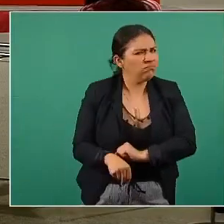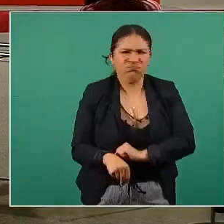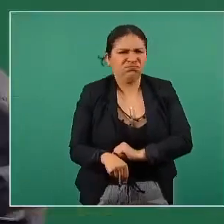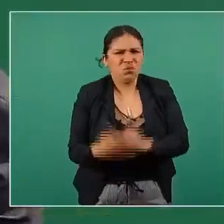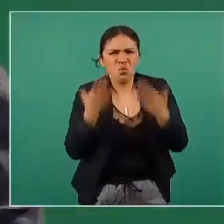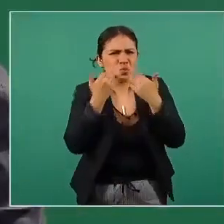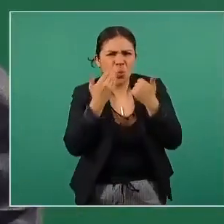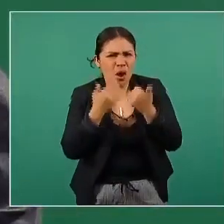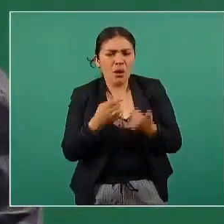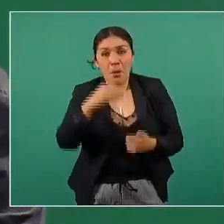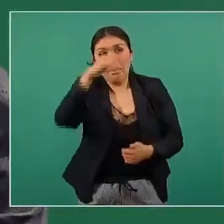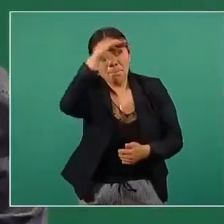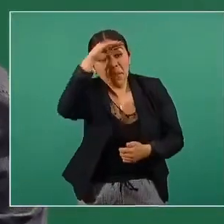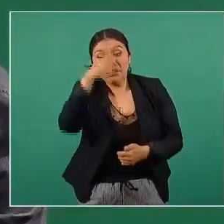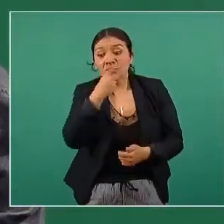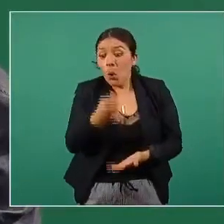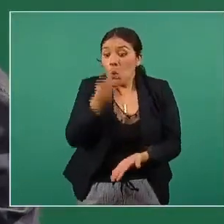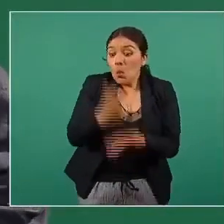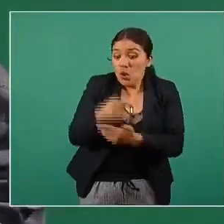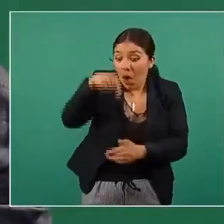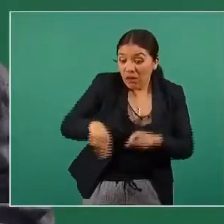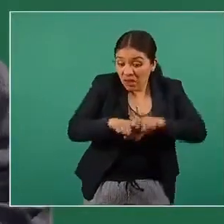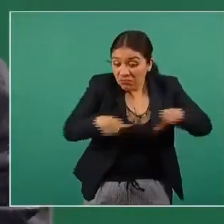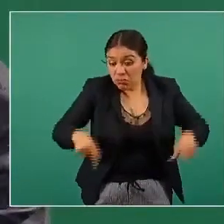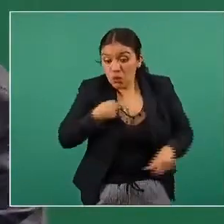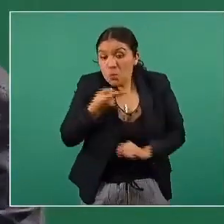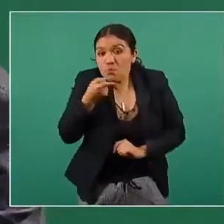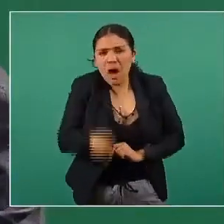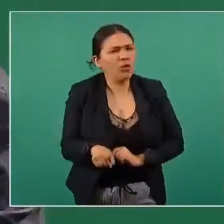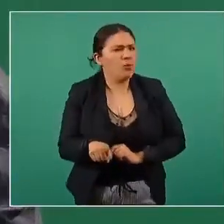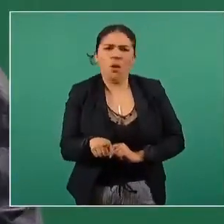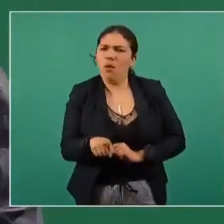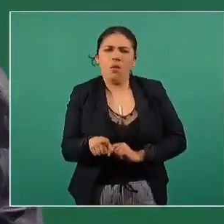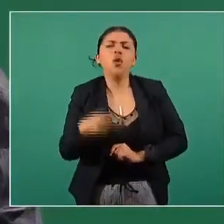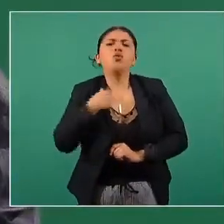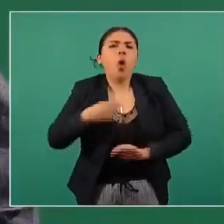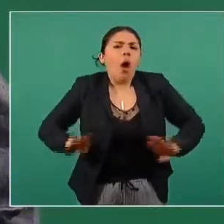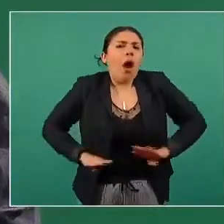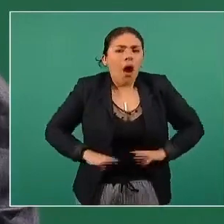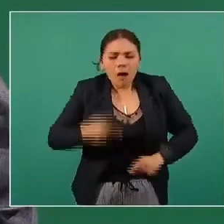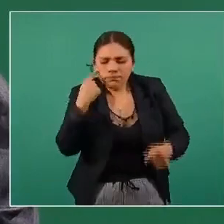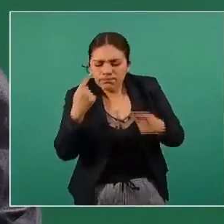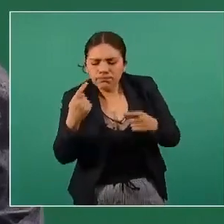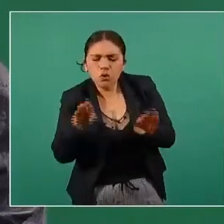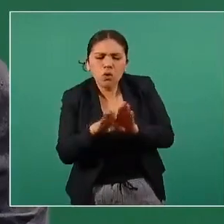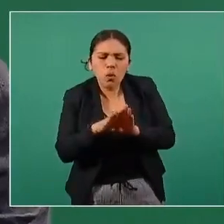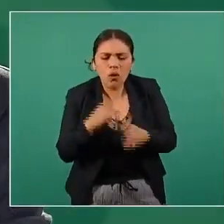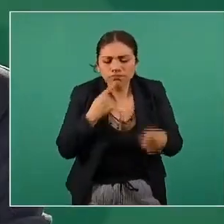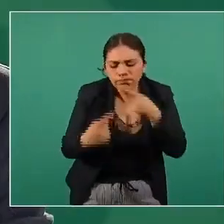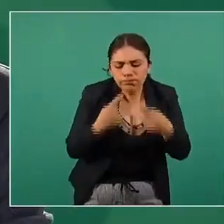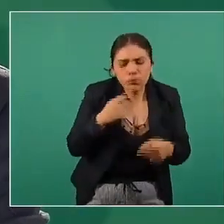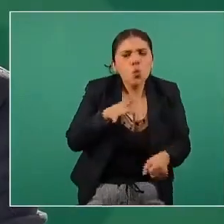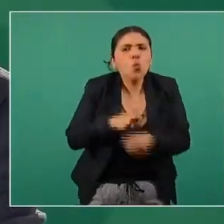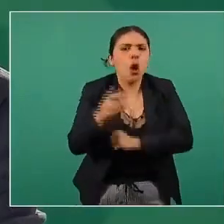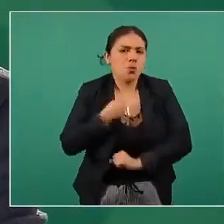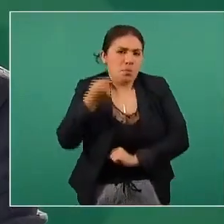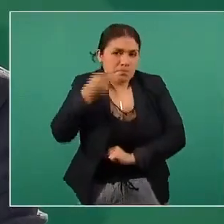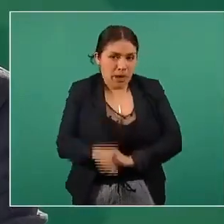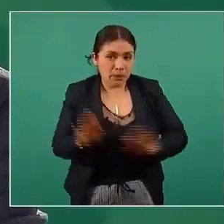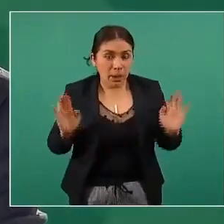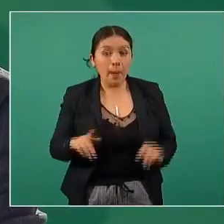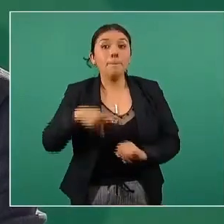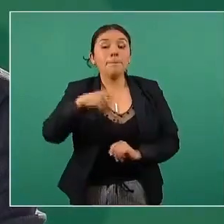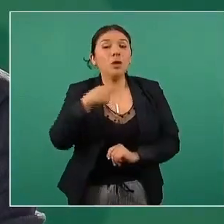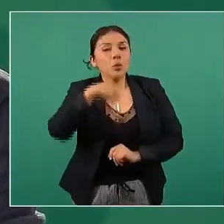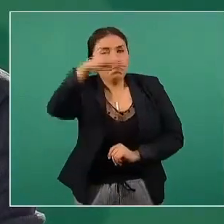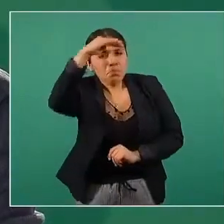dicen sólo aquí la pueden poner nosotros la pusamos donde corresponda donde decidamos pero nos parece que las características